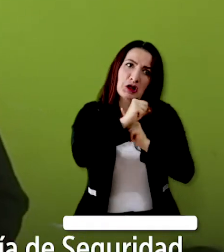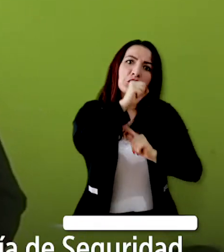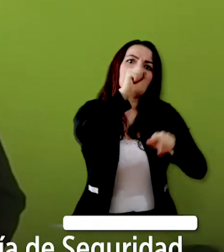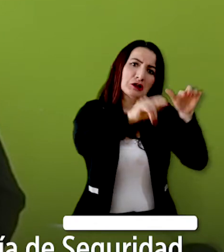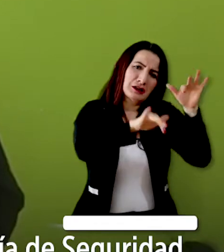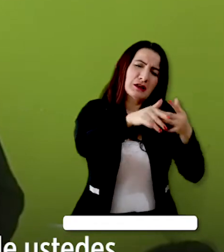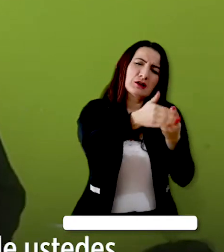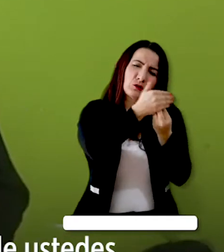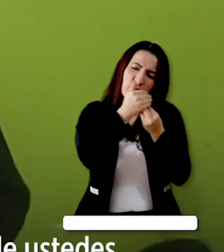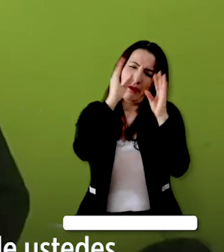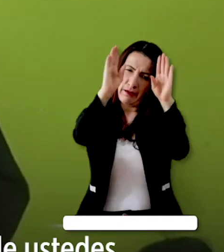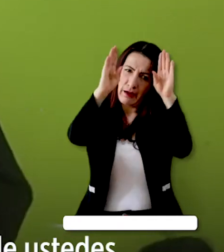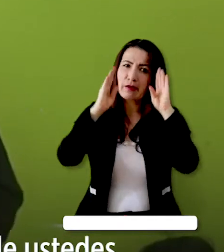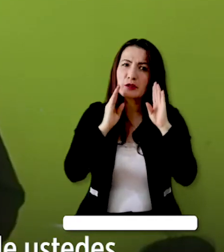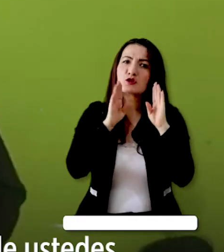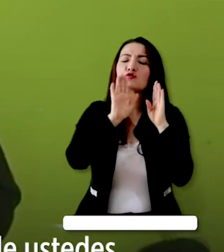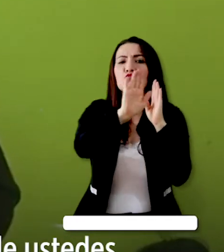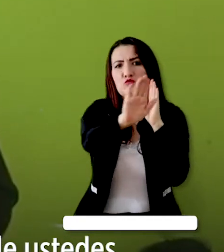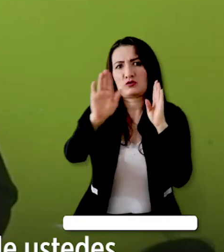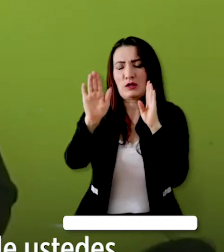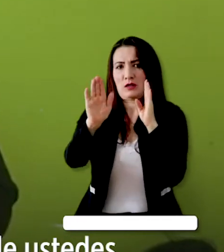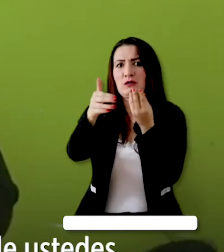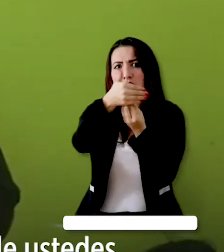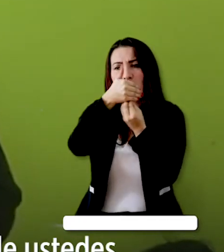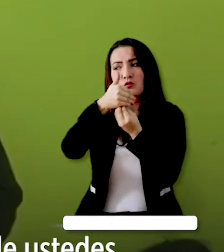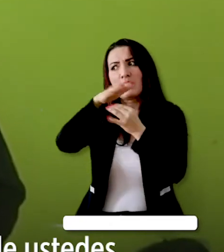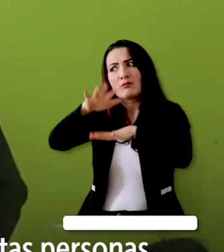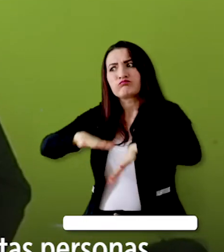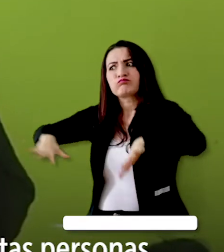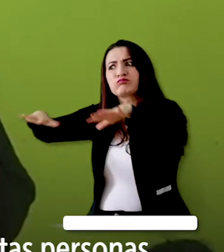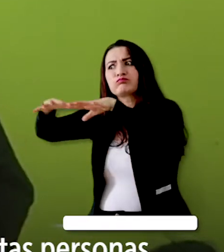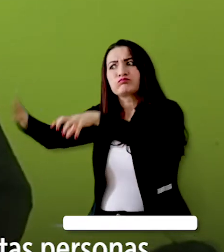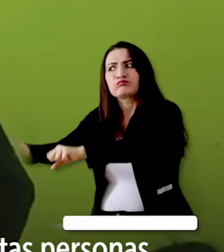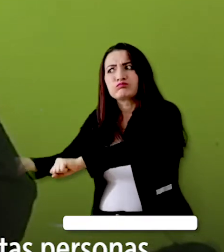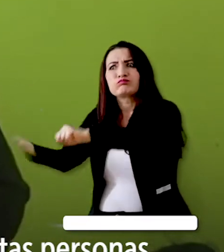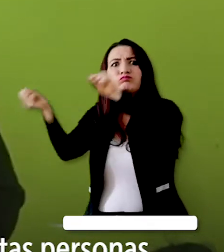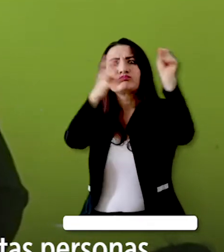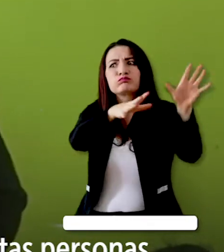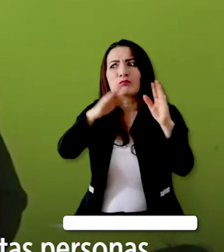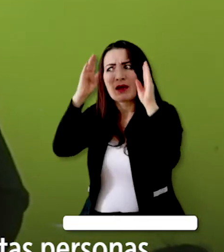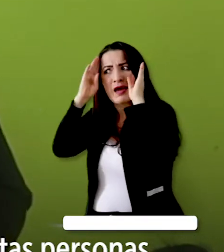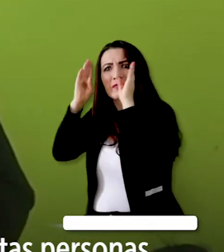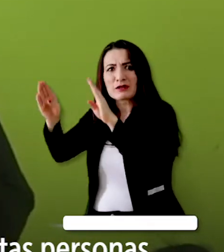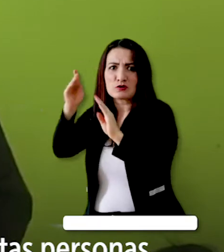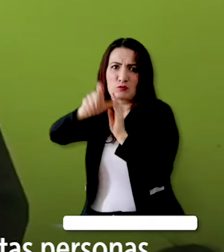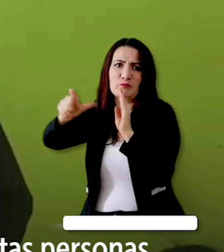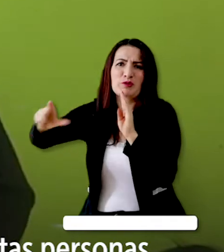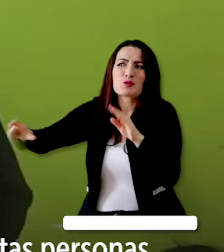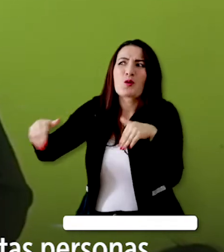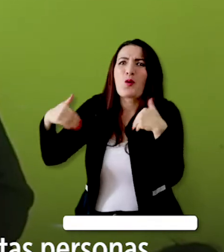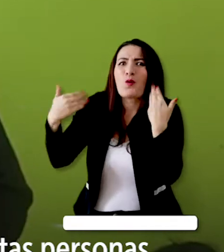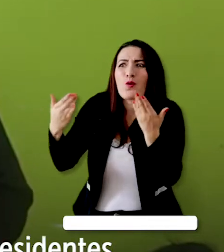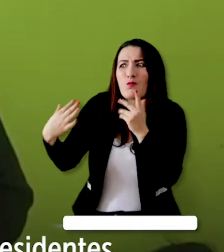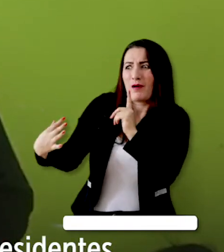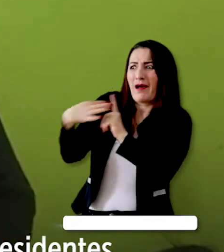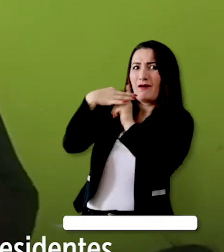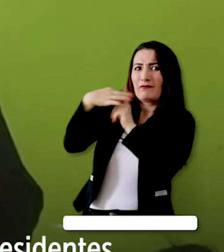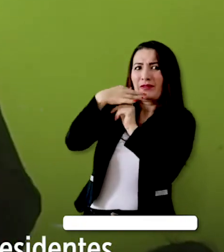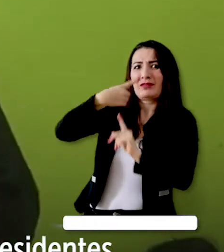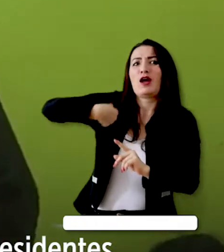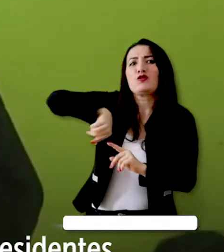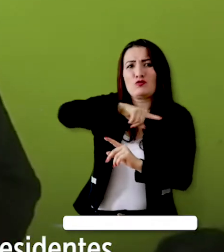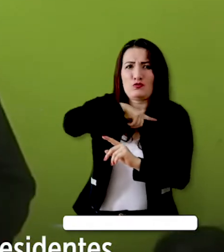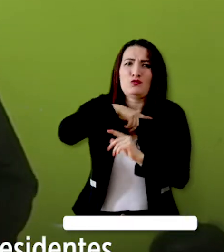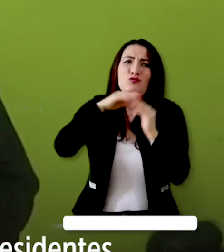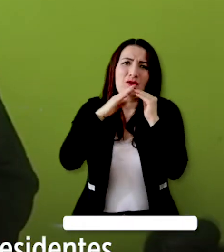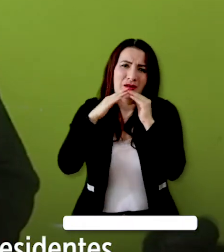Secretaría de Seguridad, pero requerimos la atención inmediata de ustedes en nuestro espacio para poder atender a estas personas sin que haya una